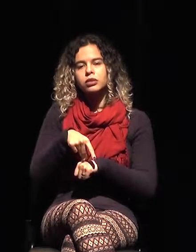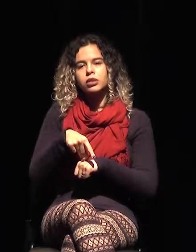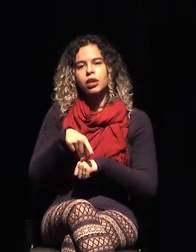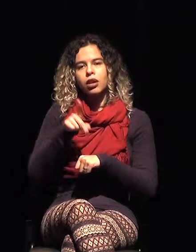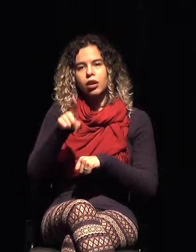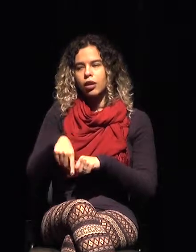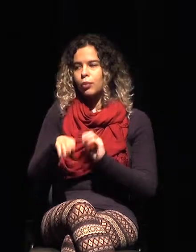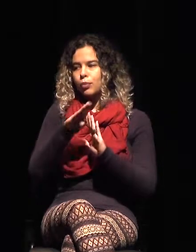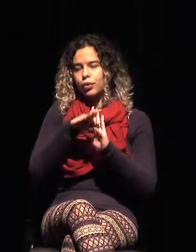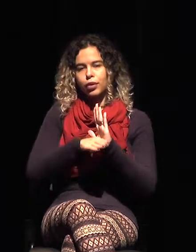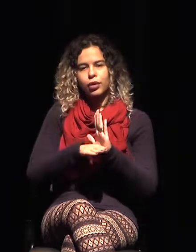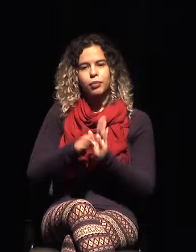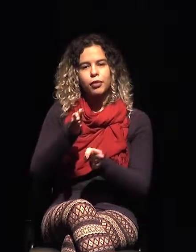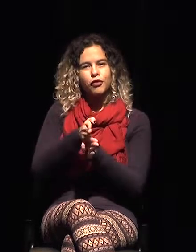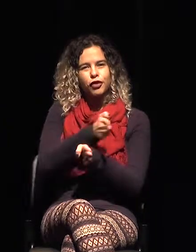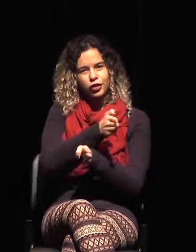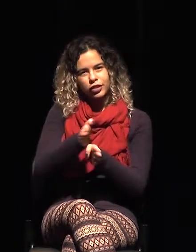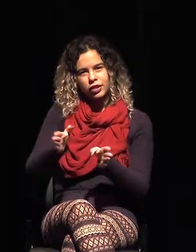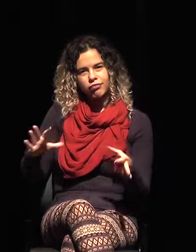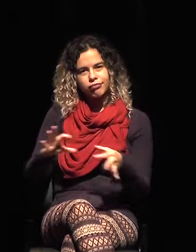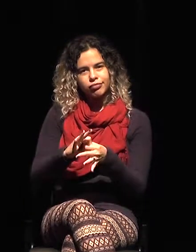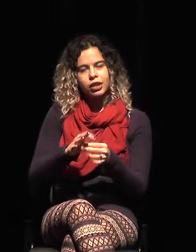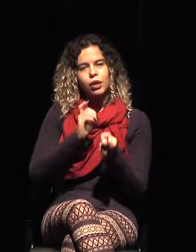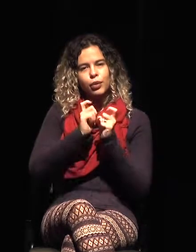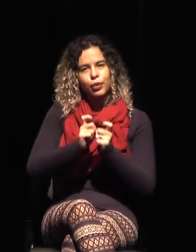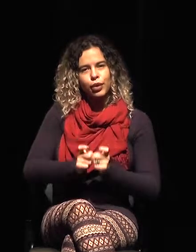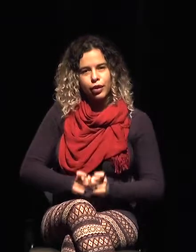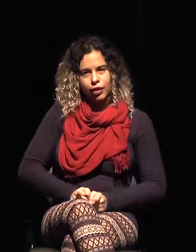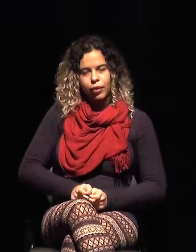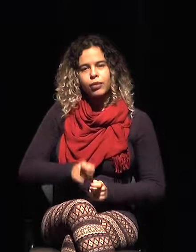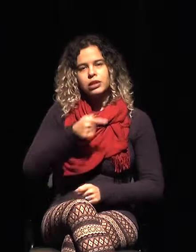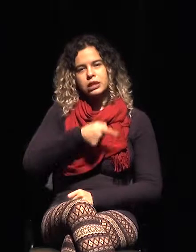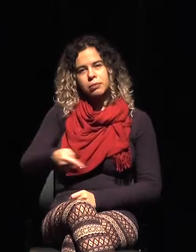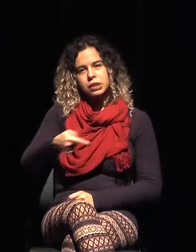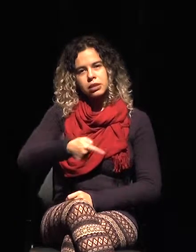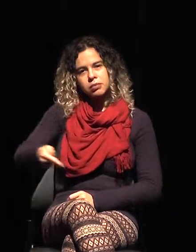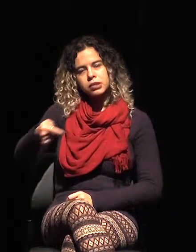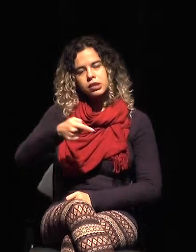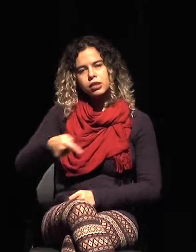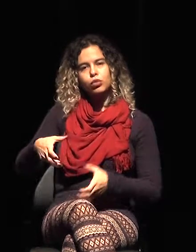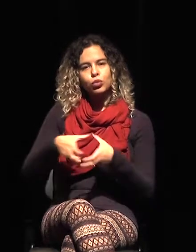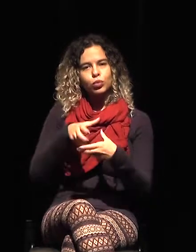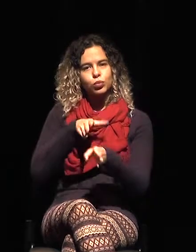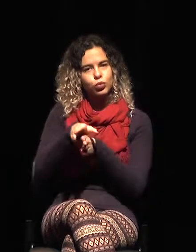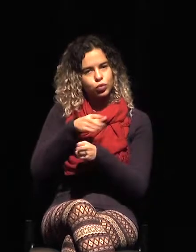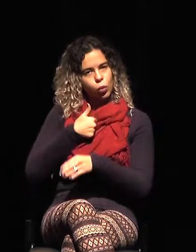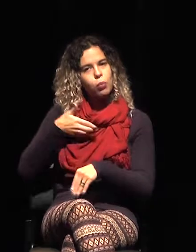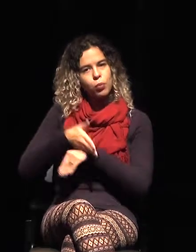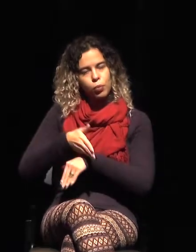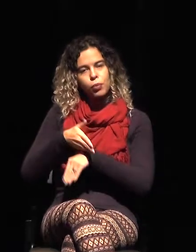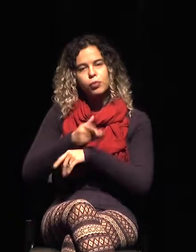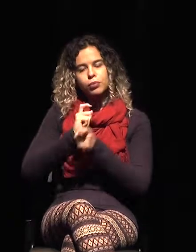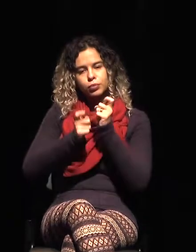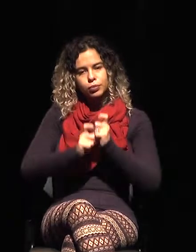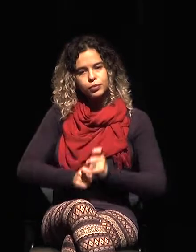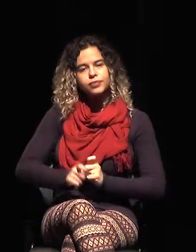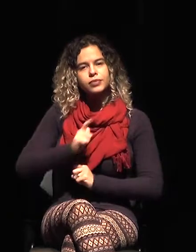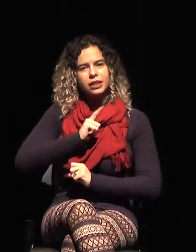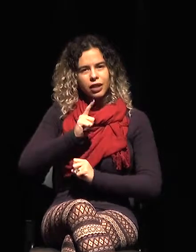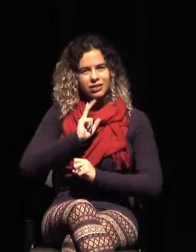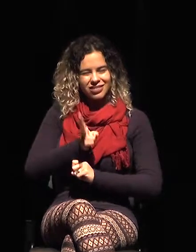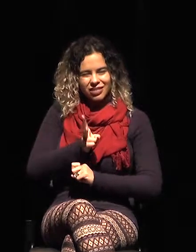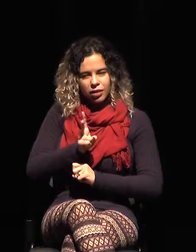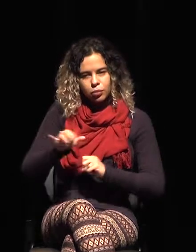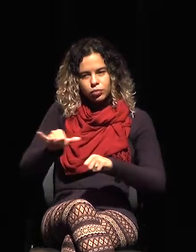semanales, y una forma parte del Consejo donde estoy. También hay siempre operaciones donde se